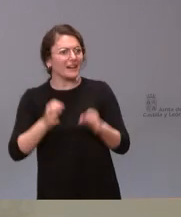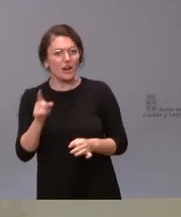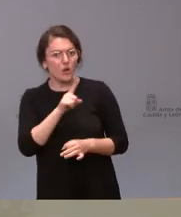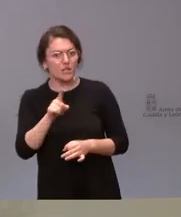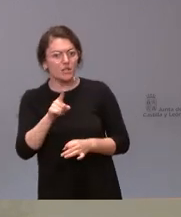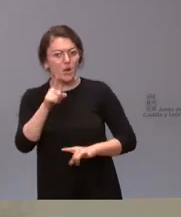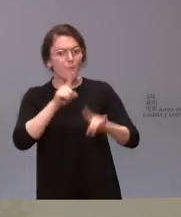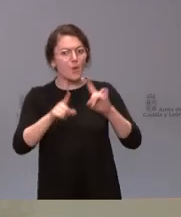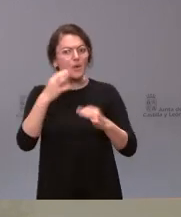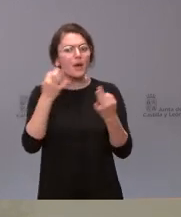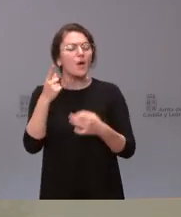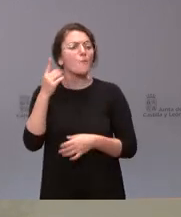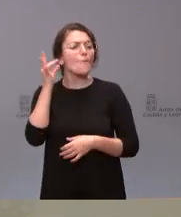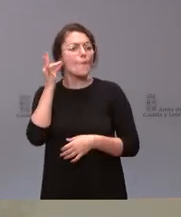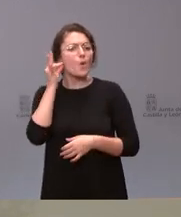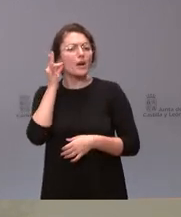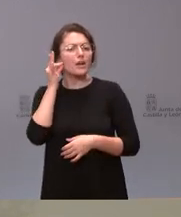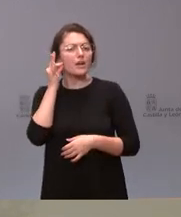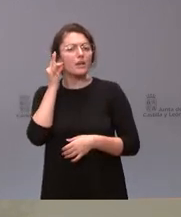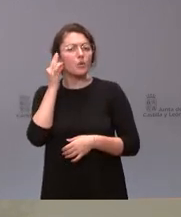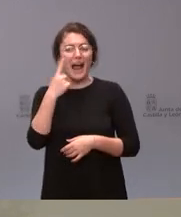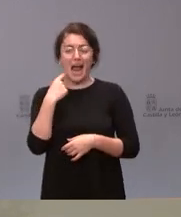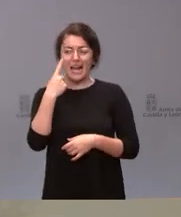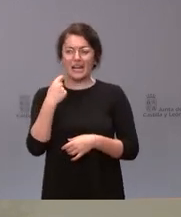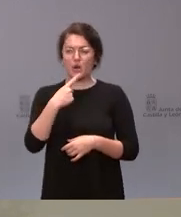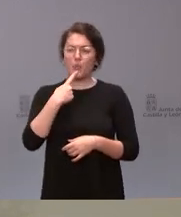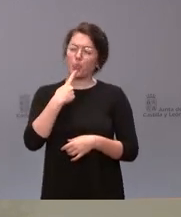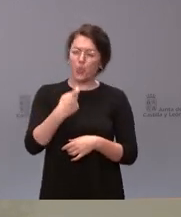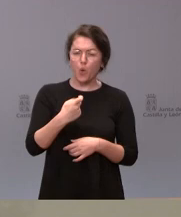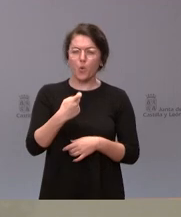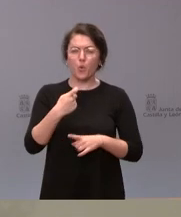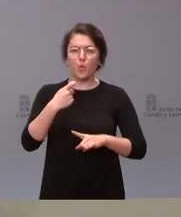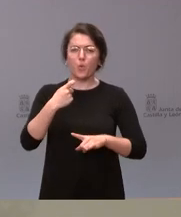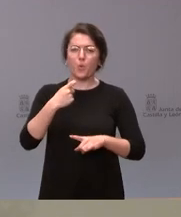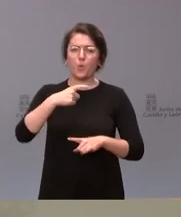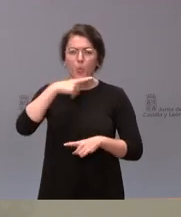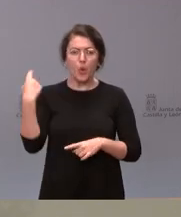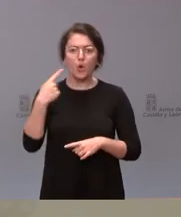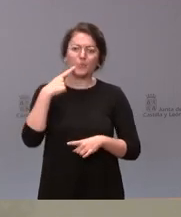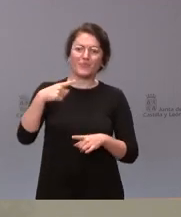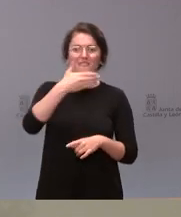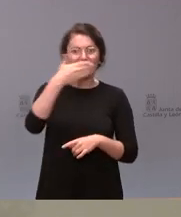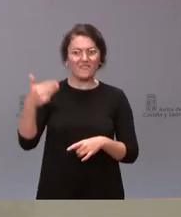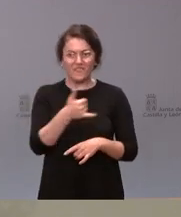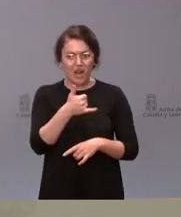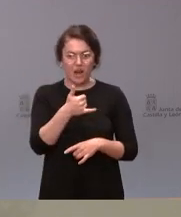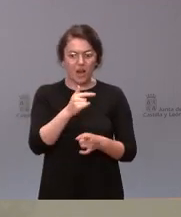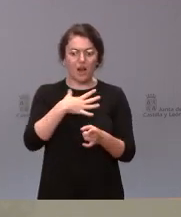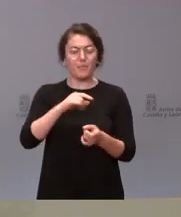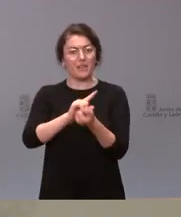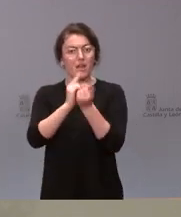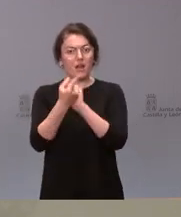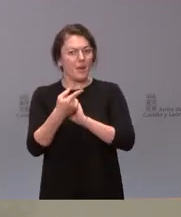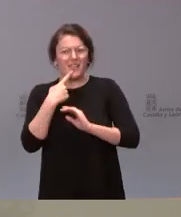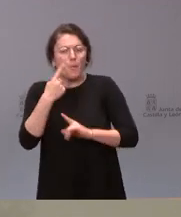con dolores menstruales cambien su forma de baja y la asuma por entero la seguridad?